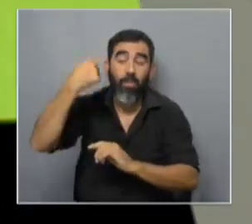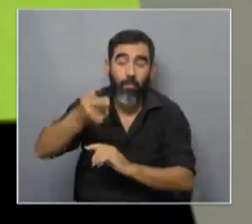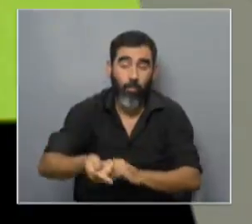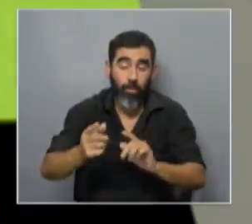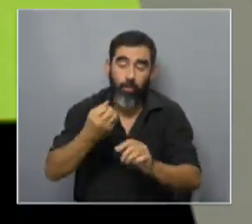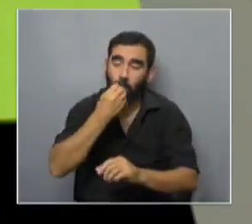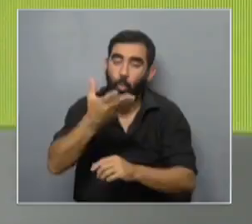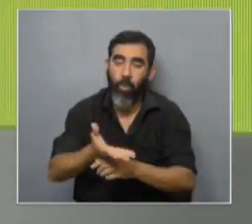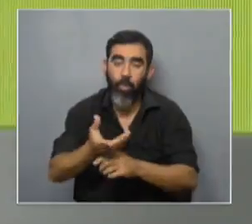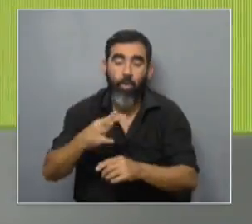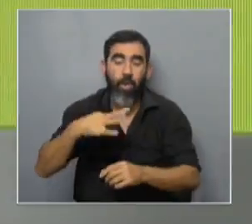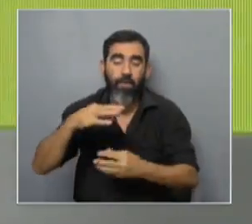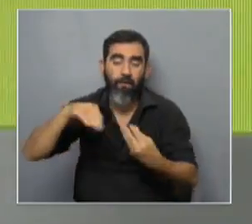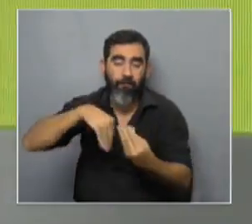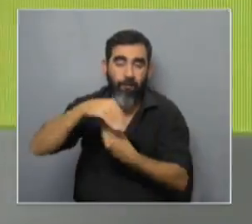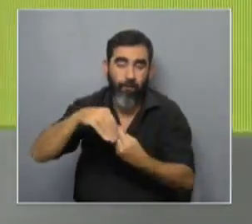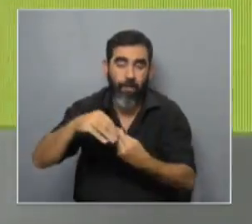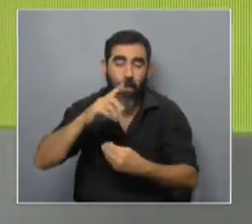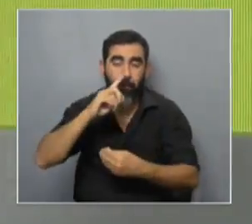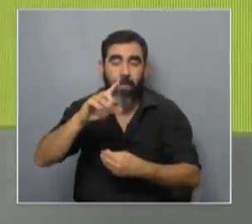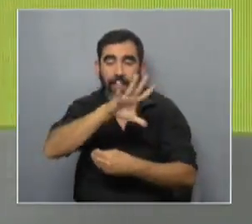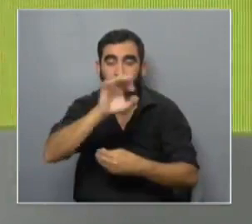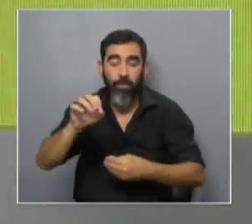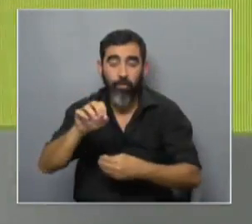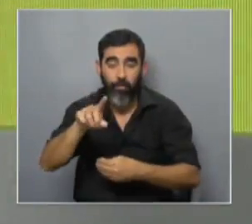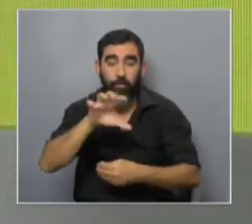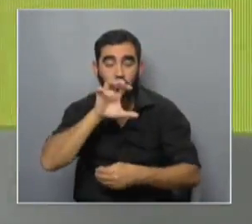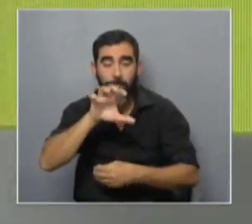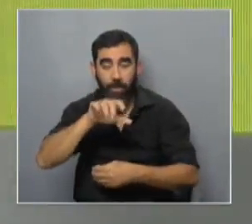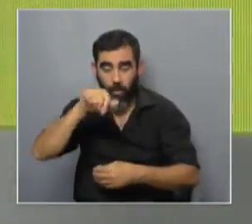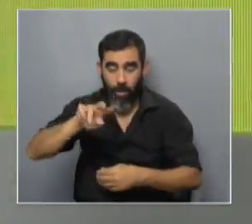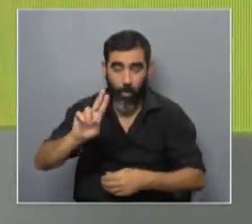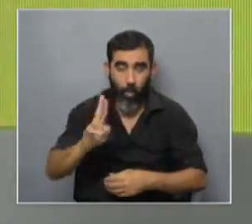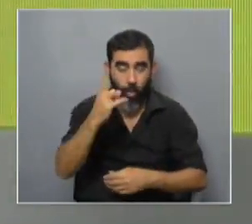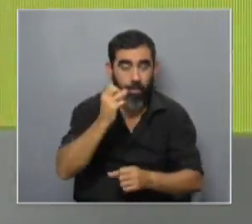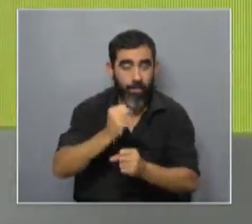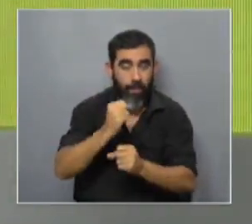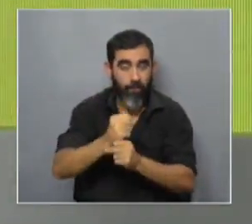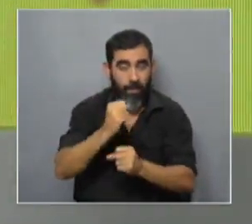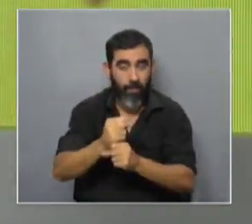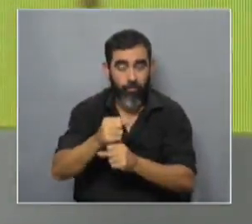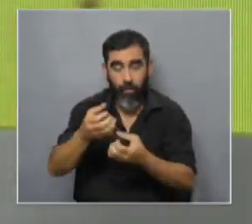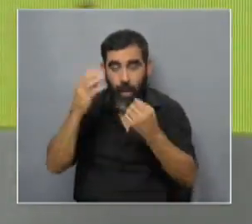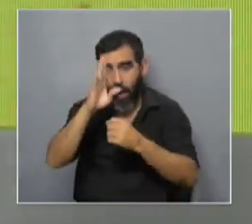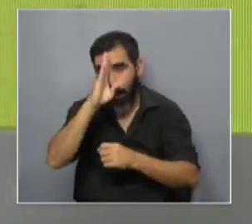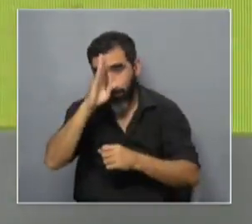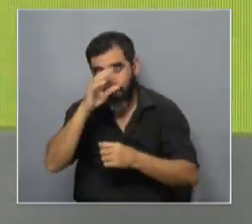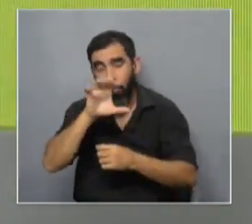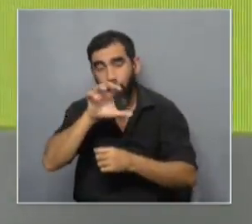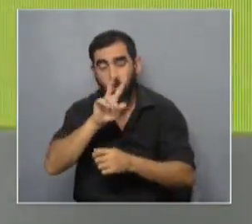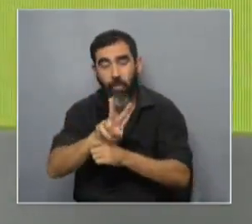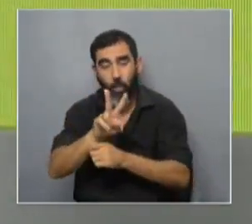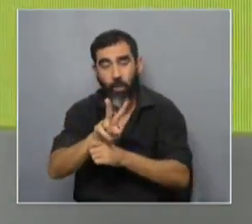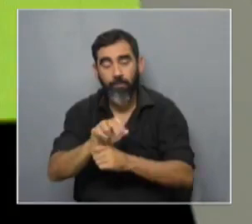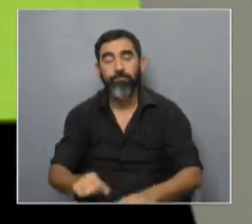también formen parte de la vida familiar unos 1500 de estos perros hay en Uruguay trabajando y entrenándose como perros de guarda